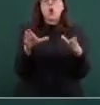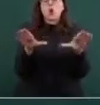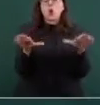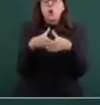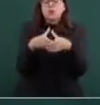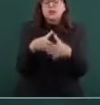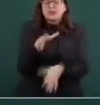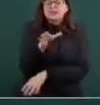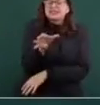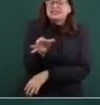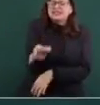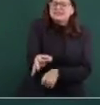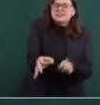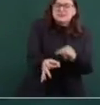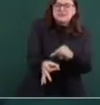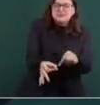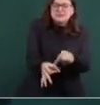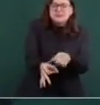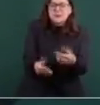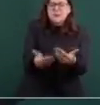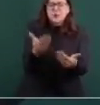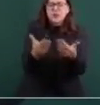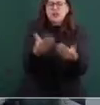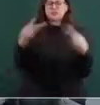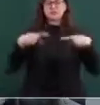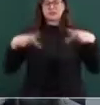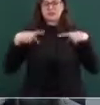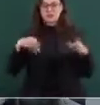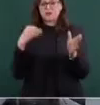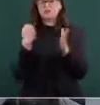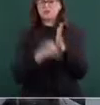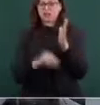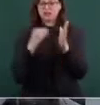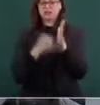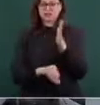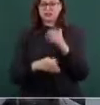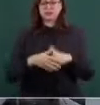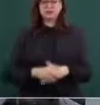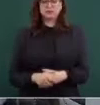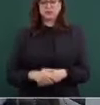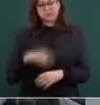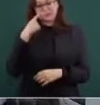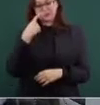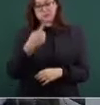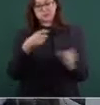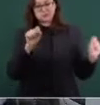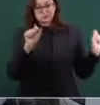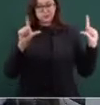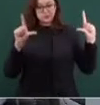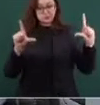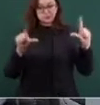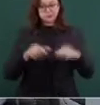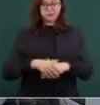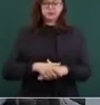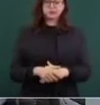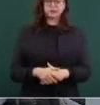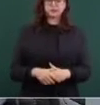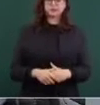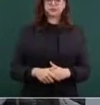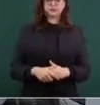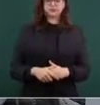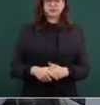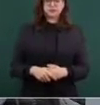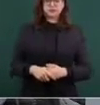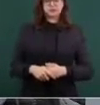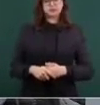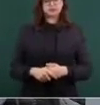Aquí está, este es el promedio,